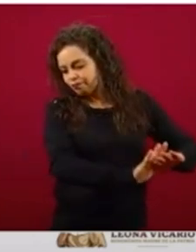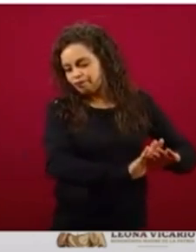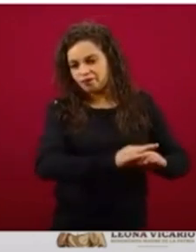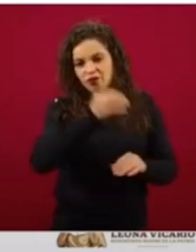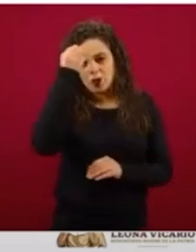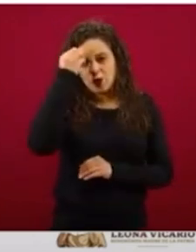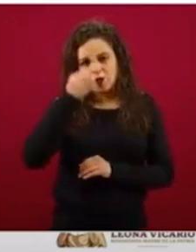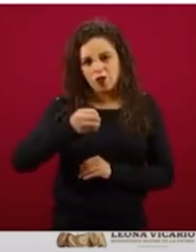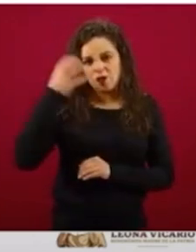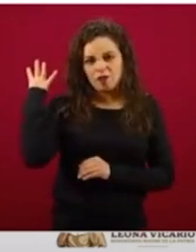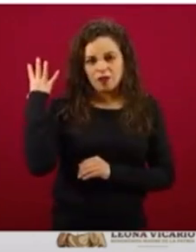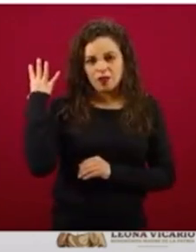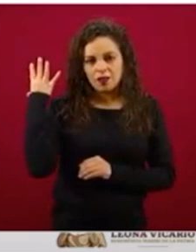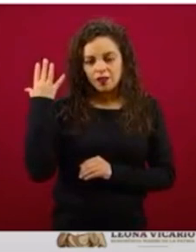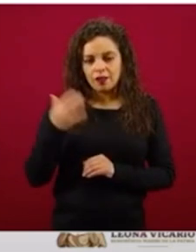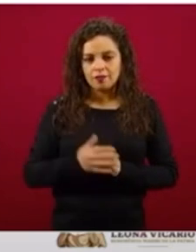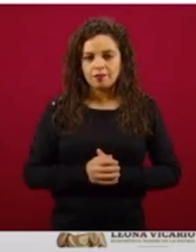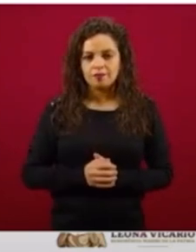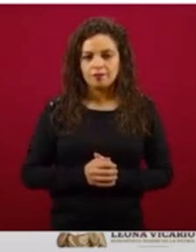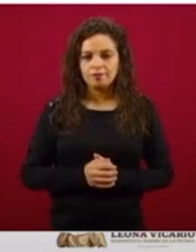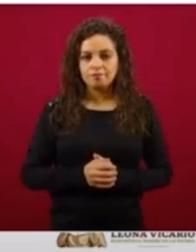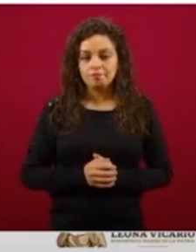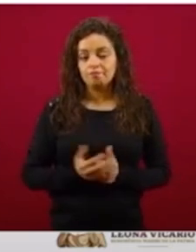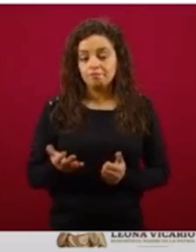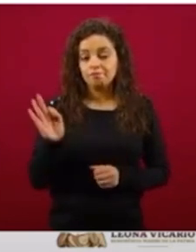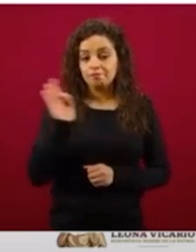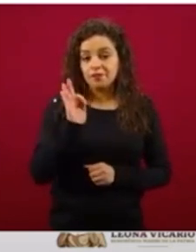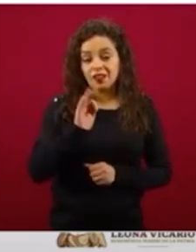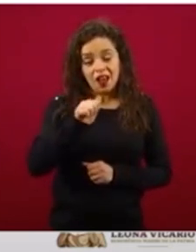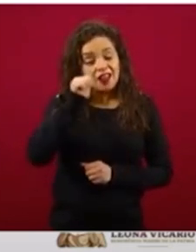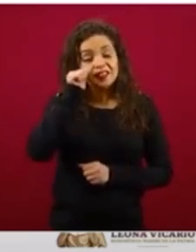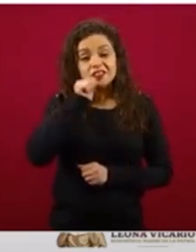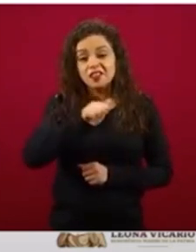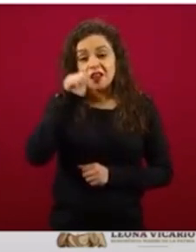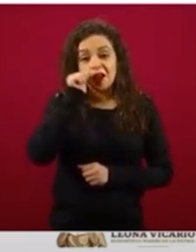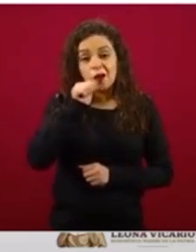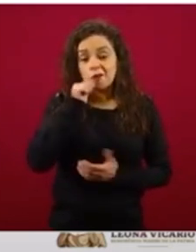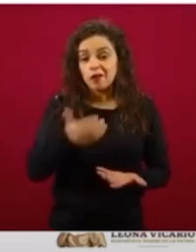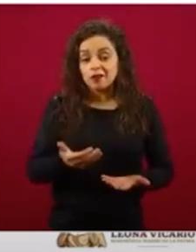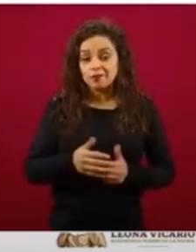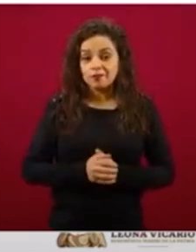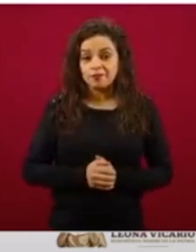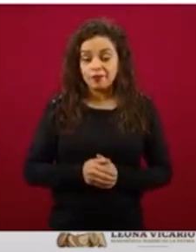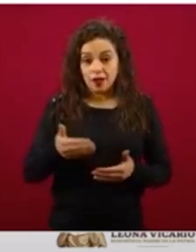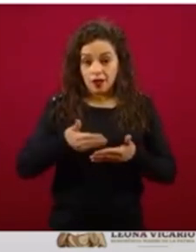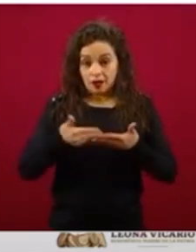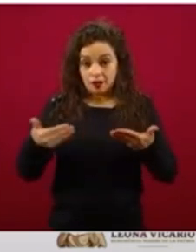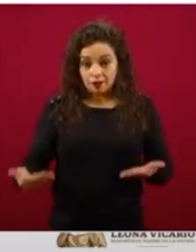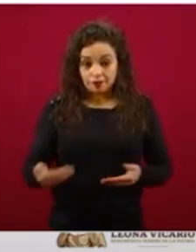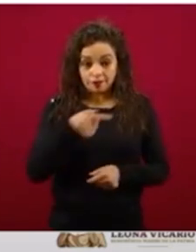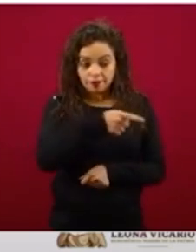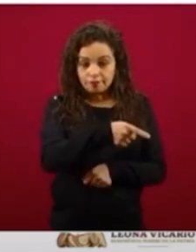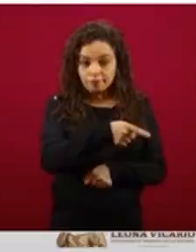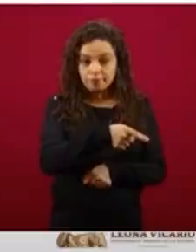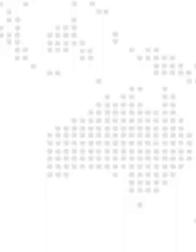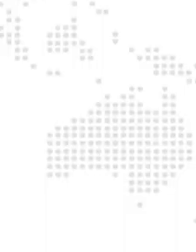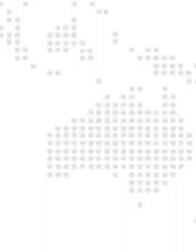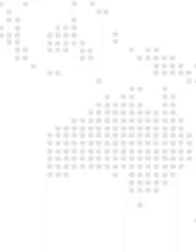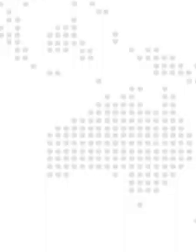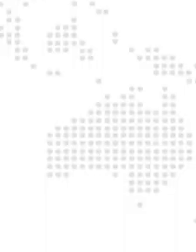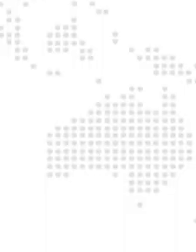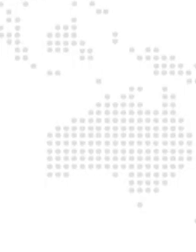por no decir siempre, y estamos trabajando con los herederos de los que siempre estuvieron olvidados.